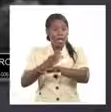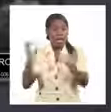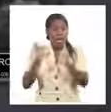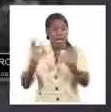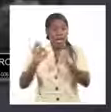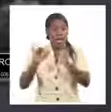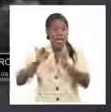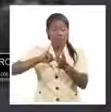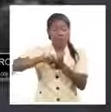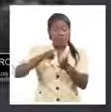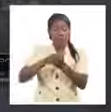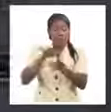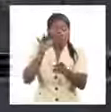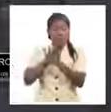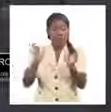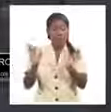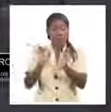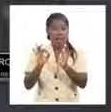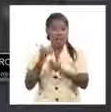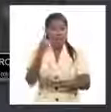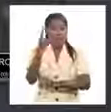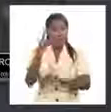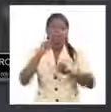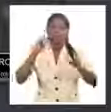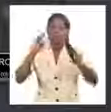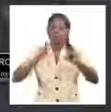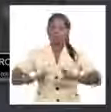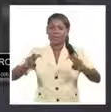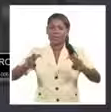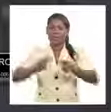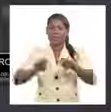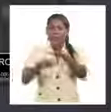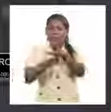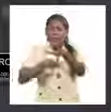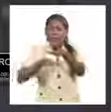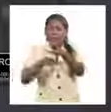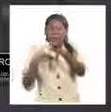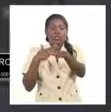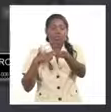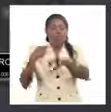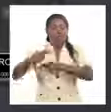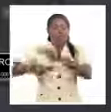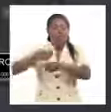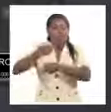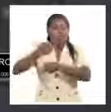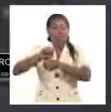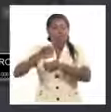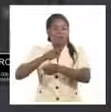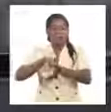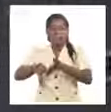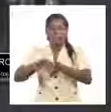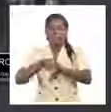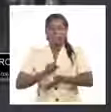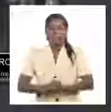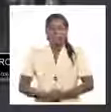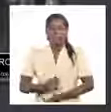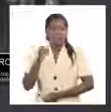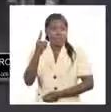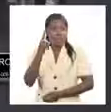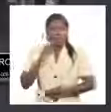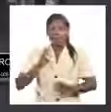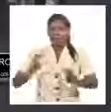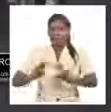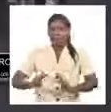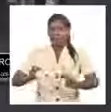producción, resultan esenciales las investigaciones básicas sobre esos dispositivos emergentes. La parte de la investigación que se